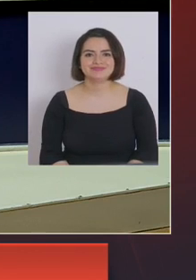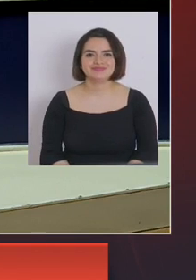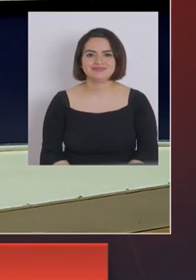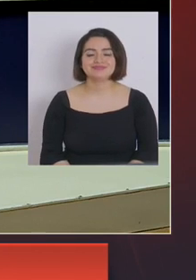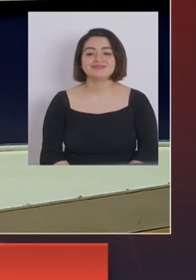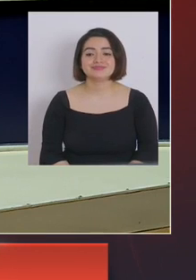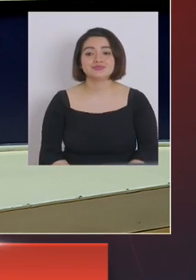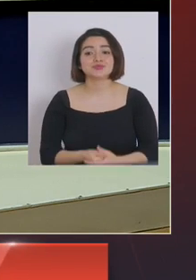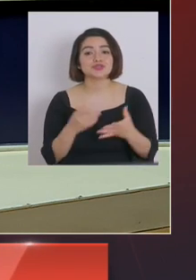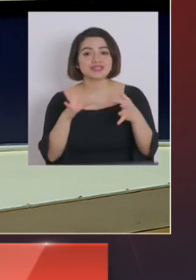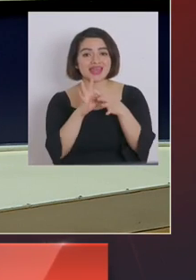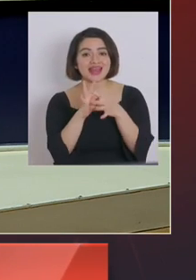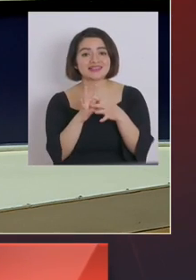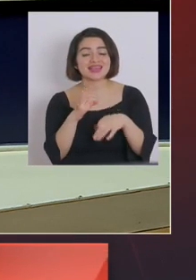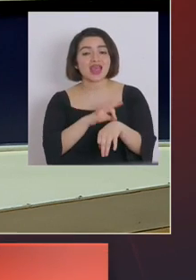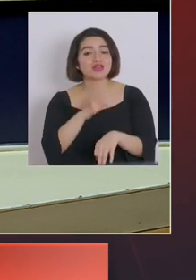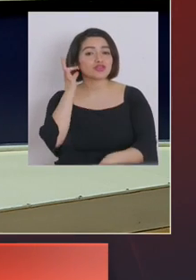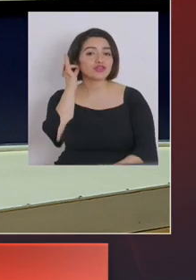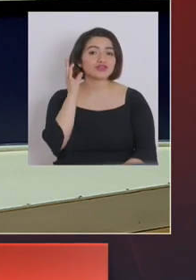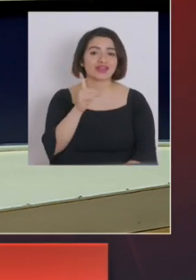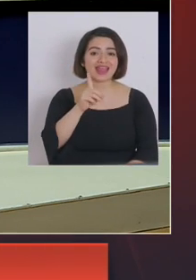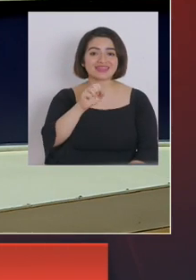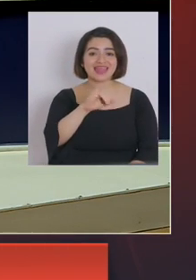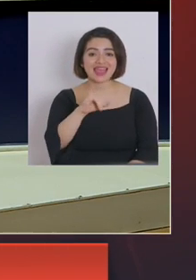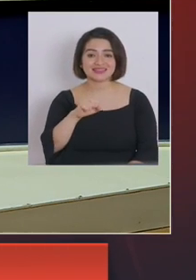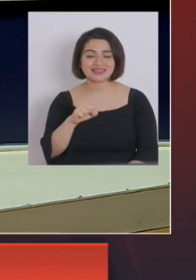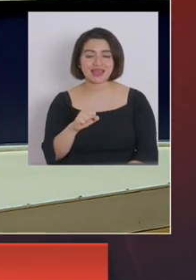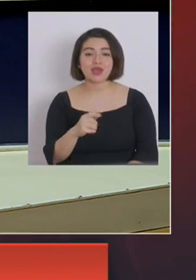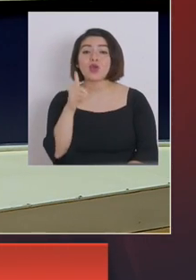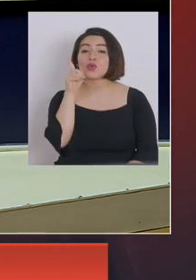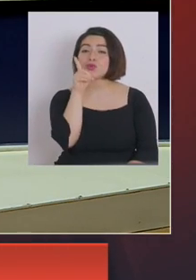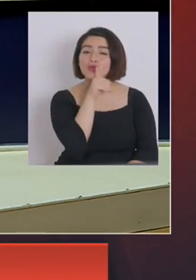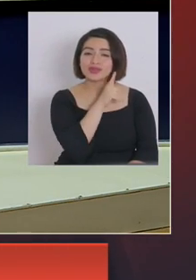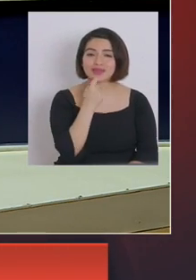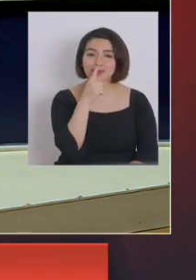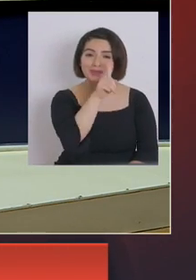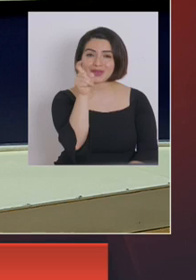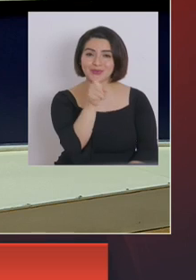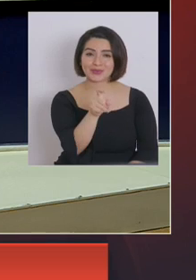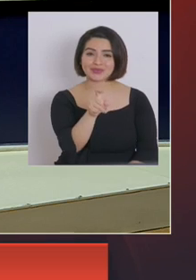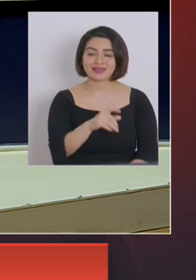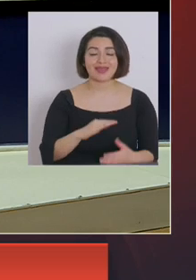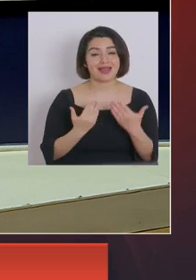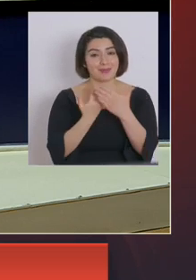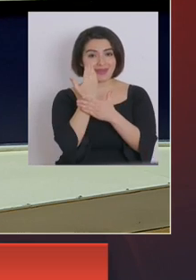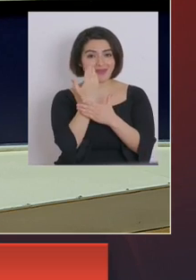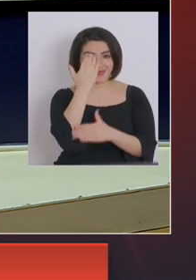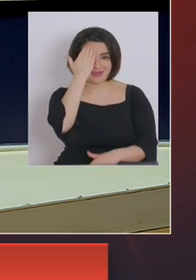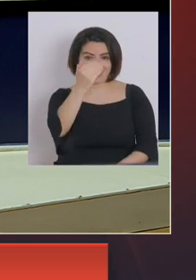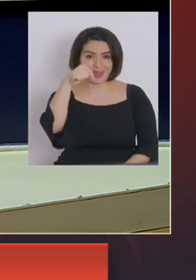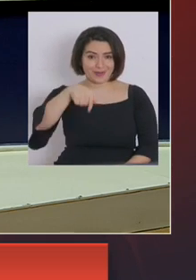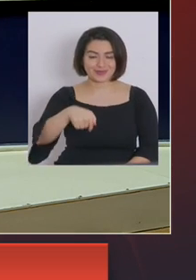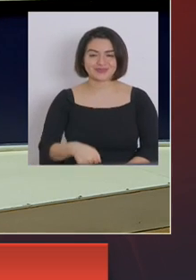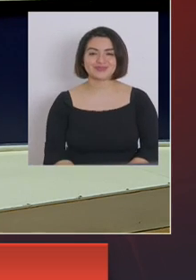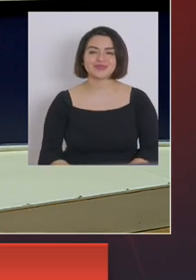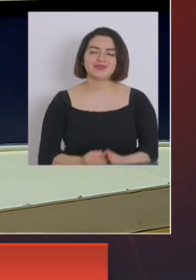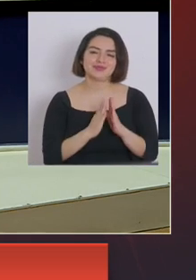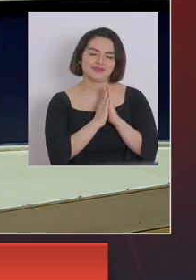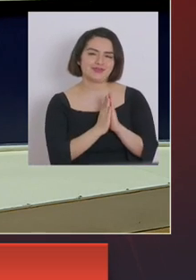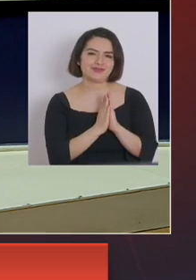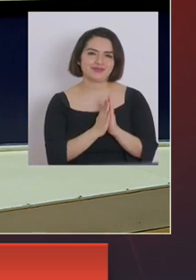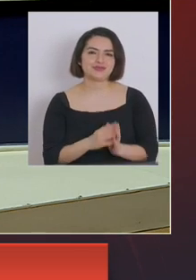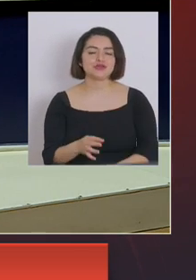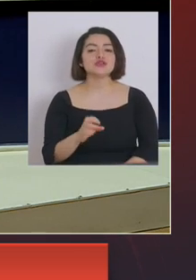Muchas gracias, doctora Daza. Pasamos a la última pregunta de la mañana o del día. Subsecretarias,